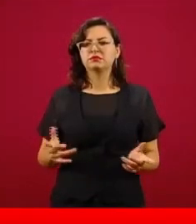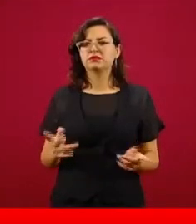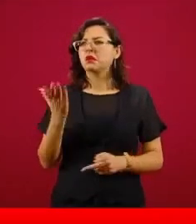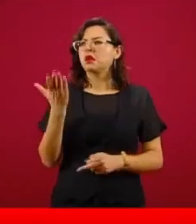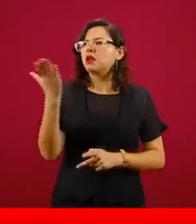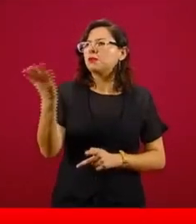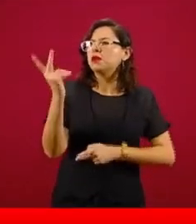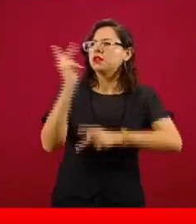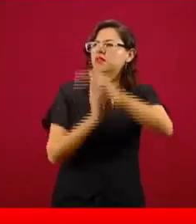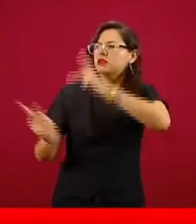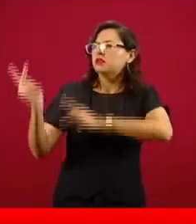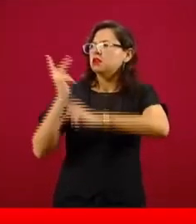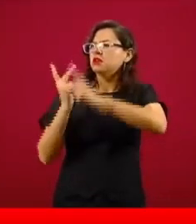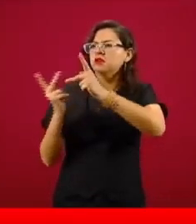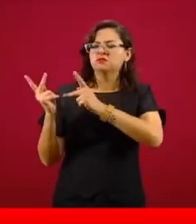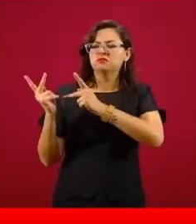país.